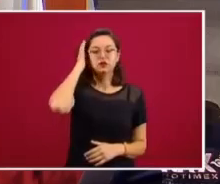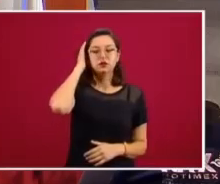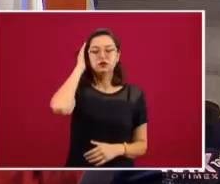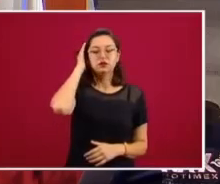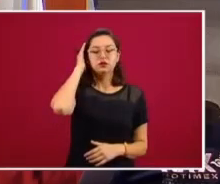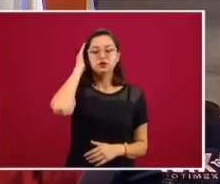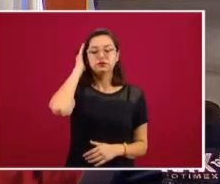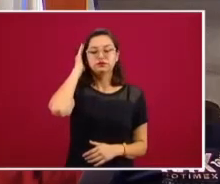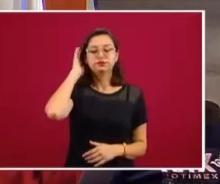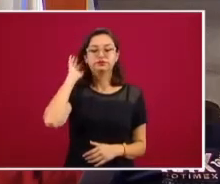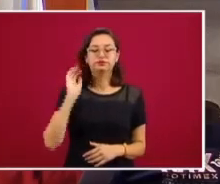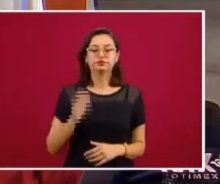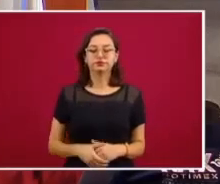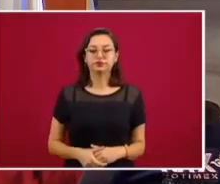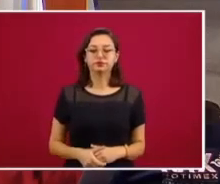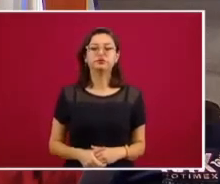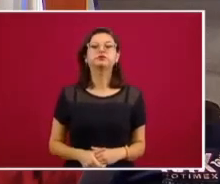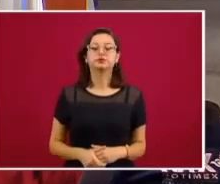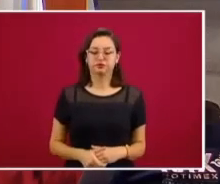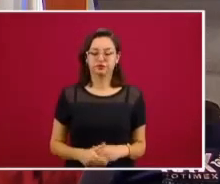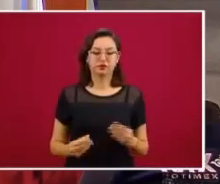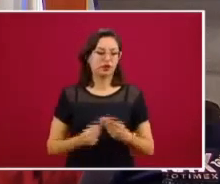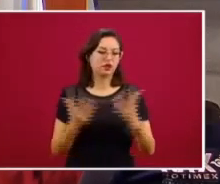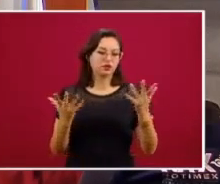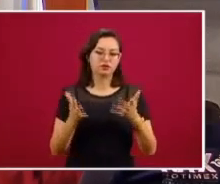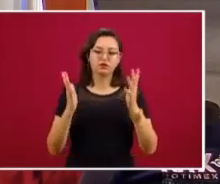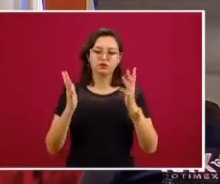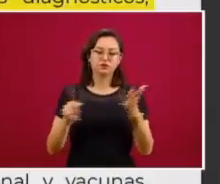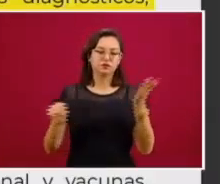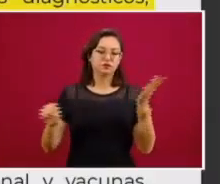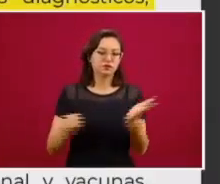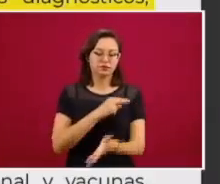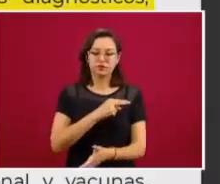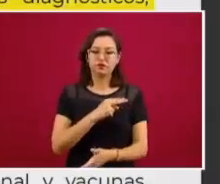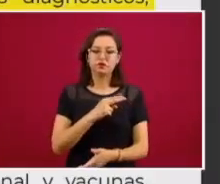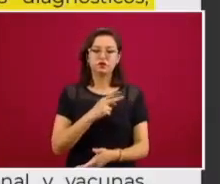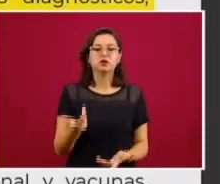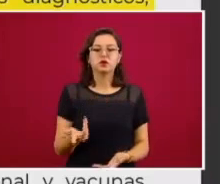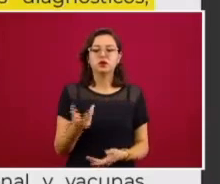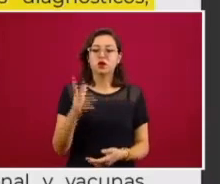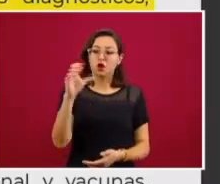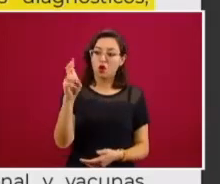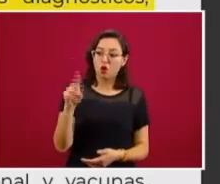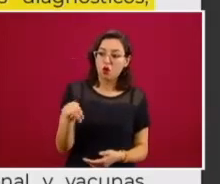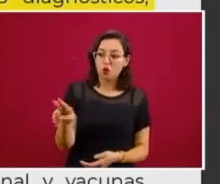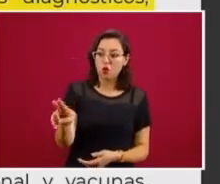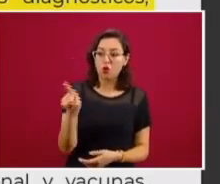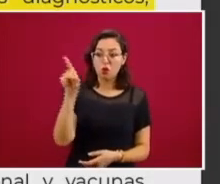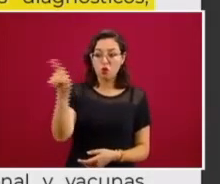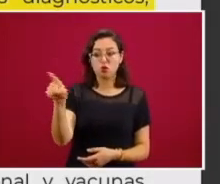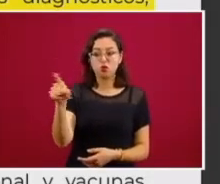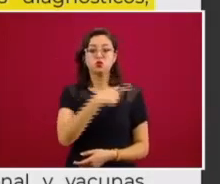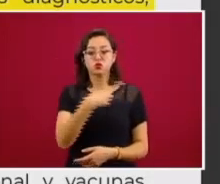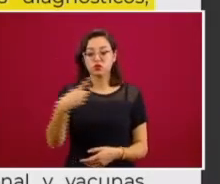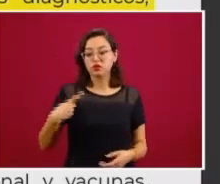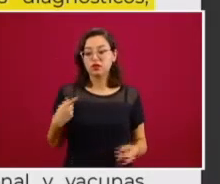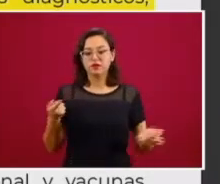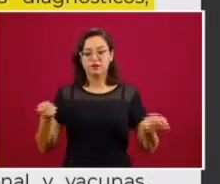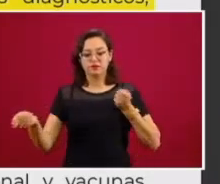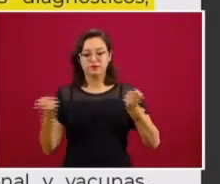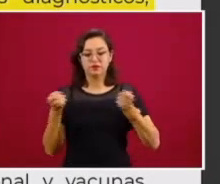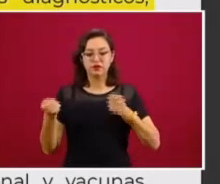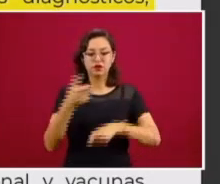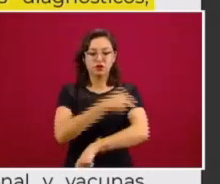Y claro, pues reafirmamos el papel fundamental del sistema de Naciones Unidas para coordinar esta